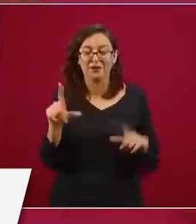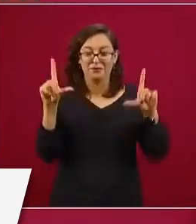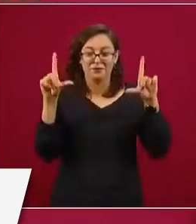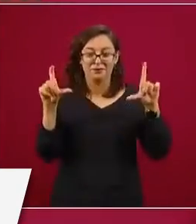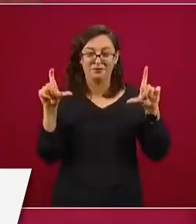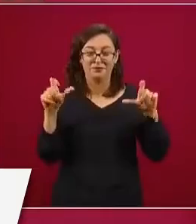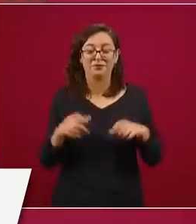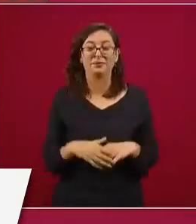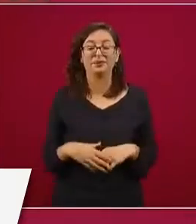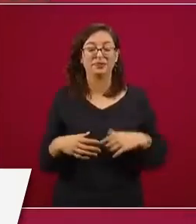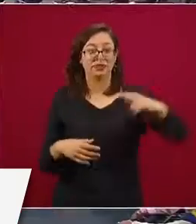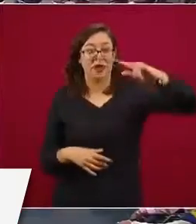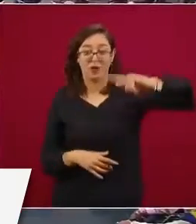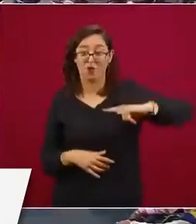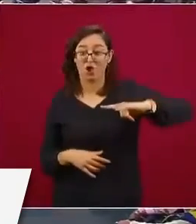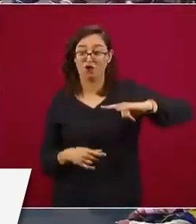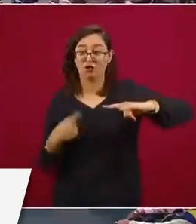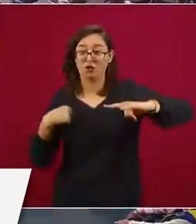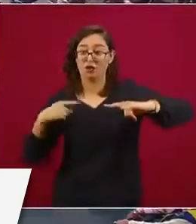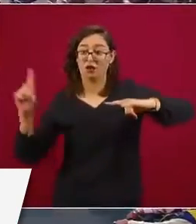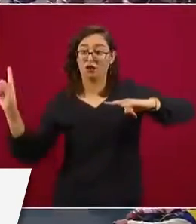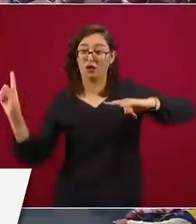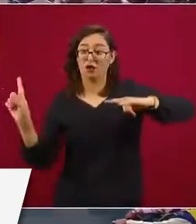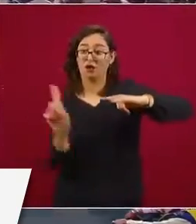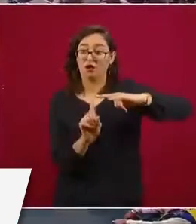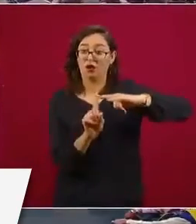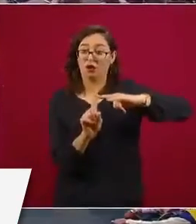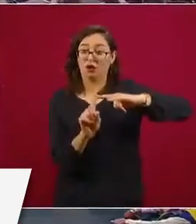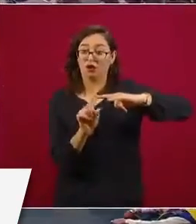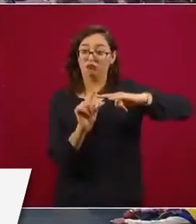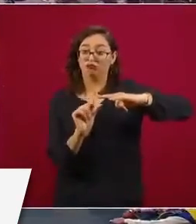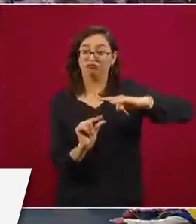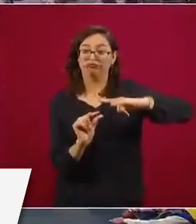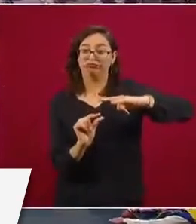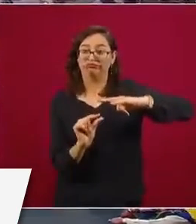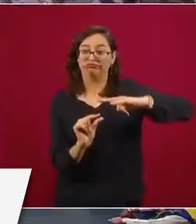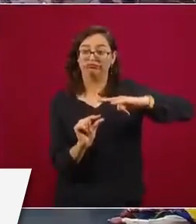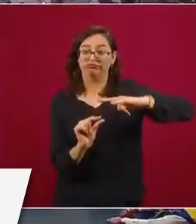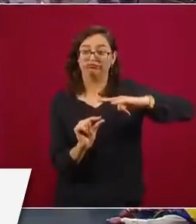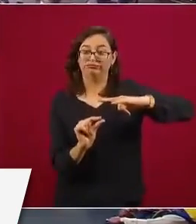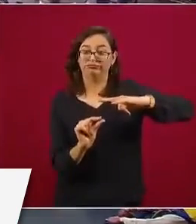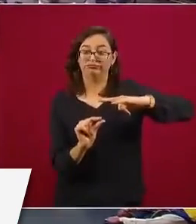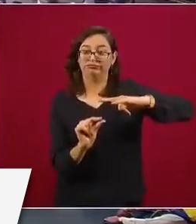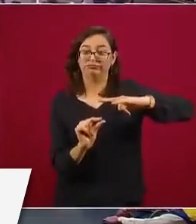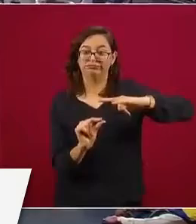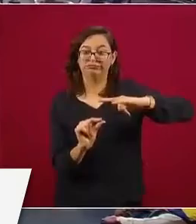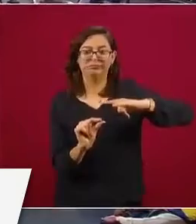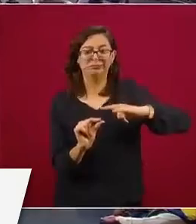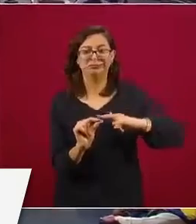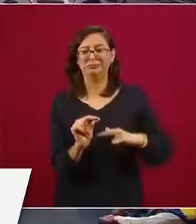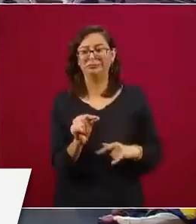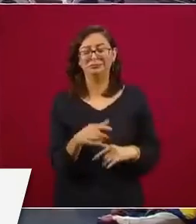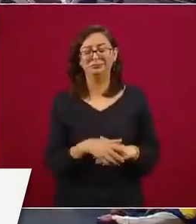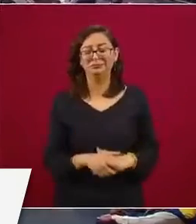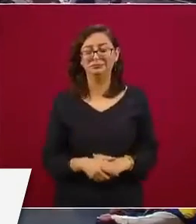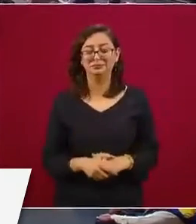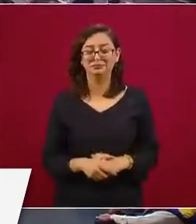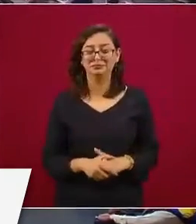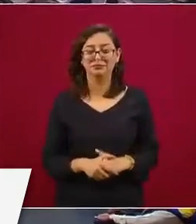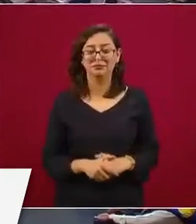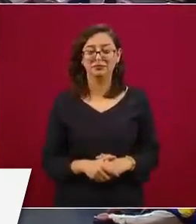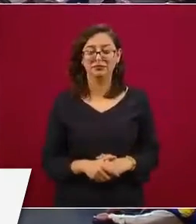y se ve uno muy pequeño, aunque dije que